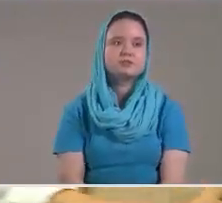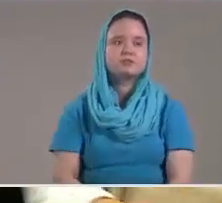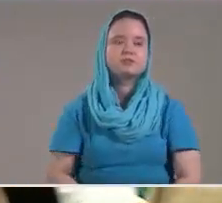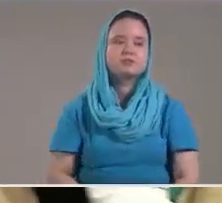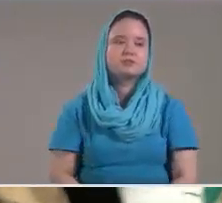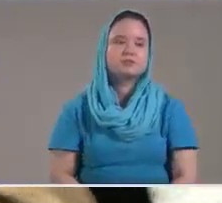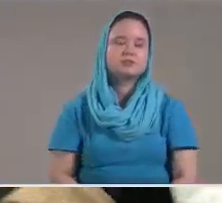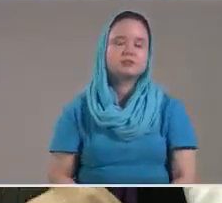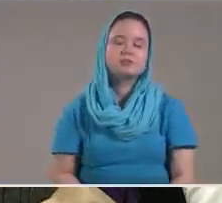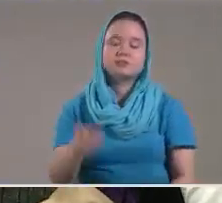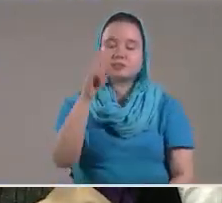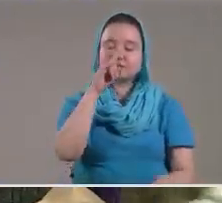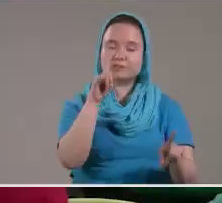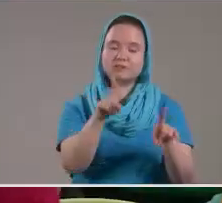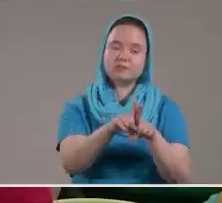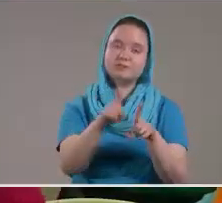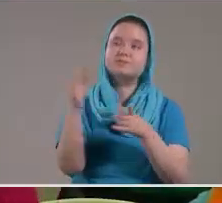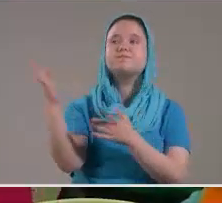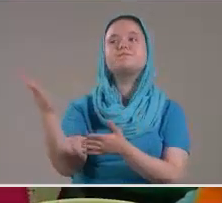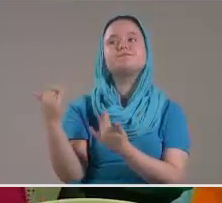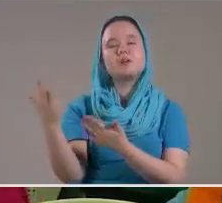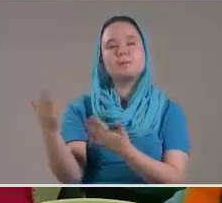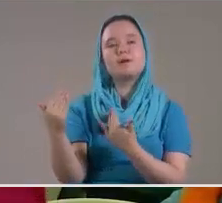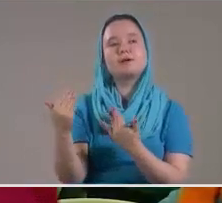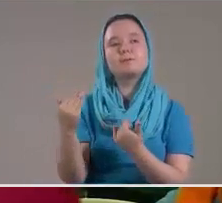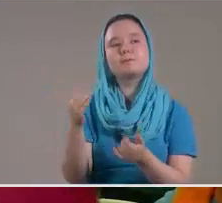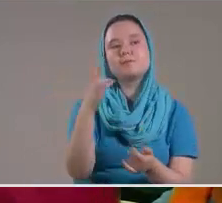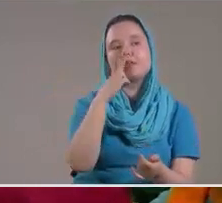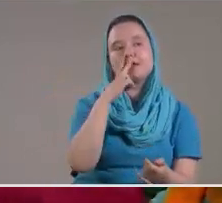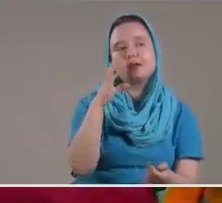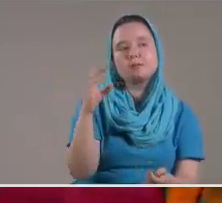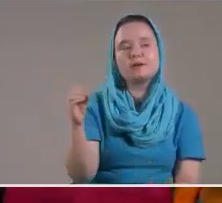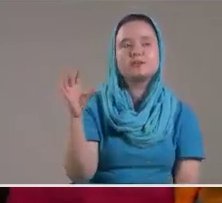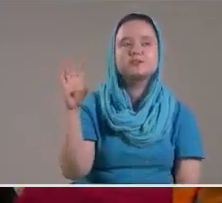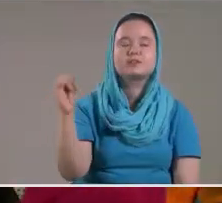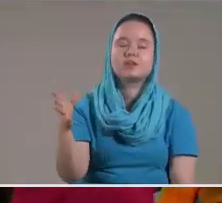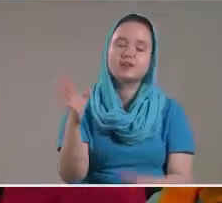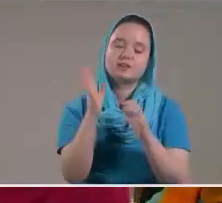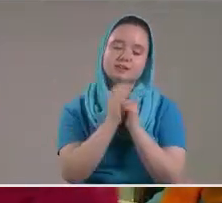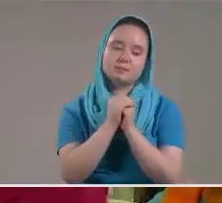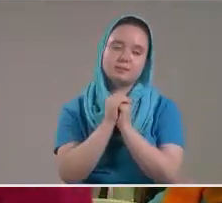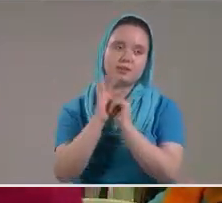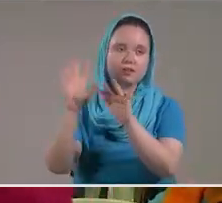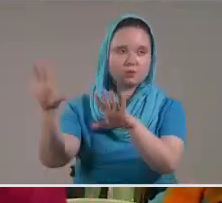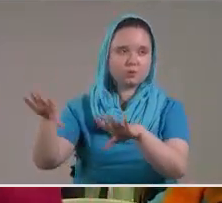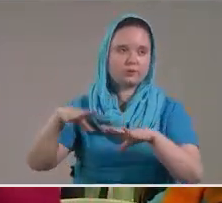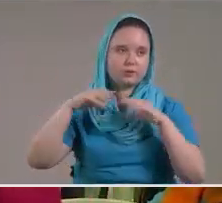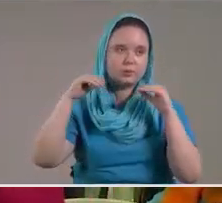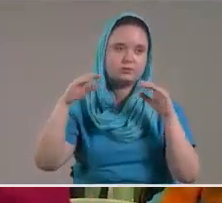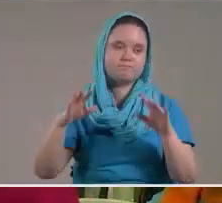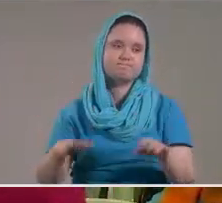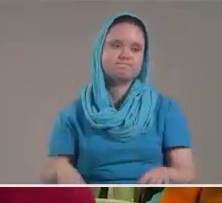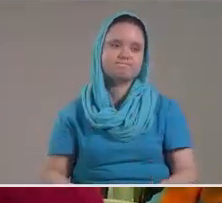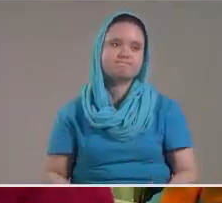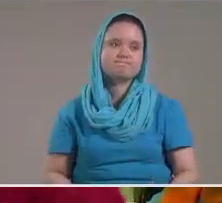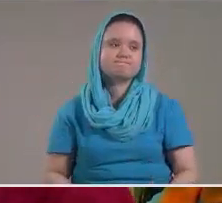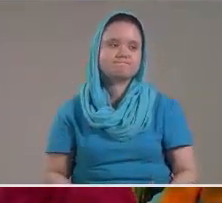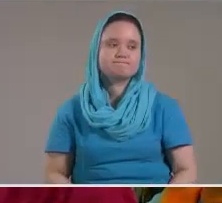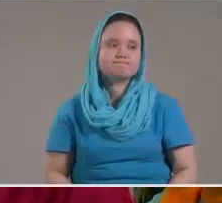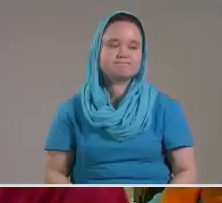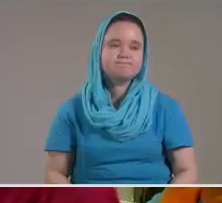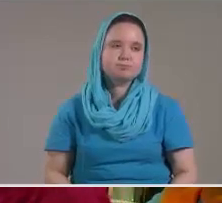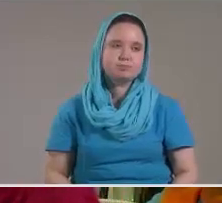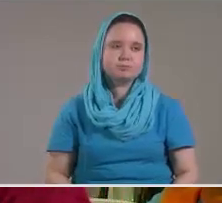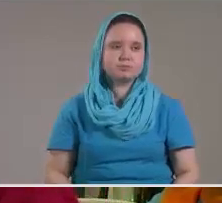Voy a llamar también Algunos hermanos Que lo han solicitado Que están solicitando Ser cubiertos